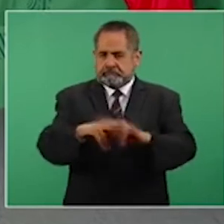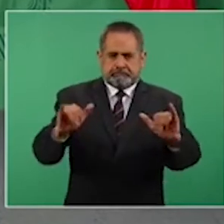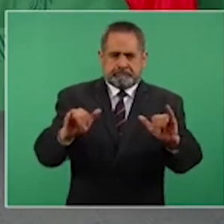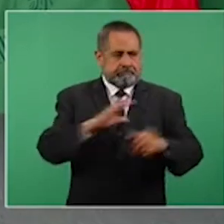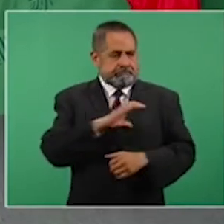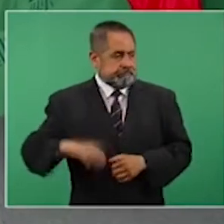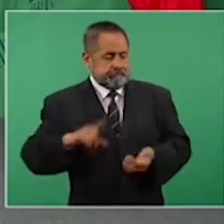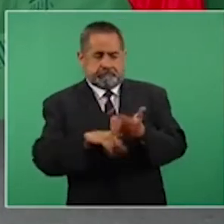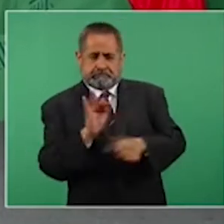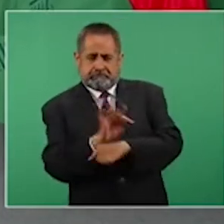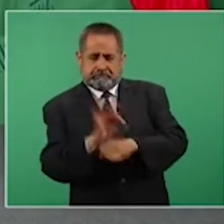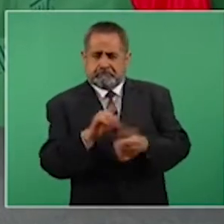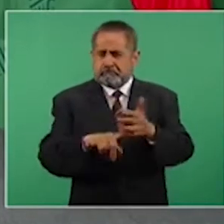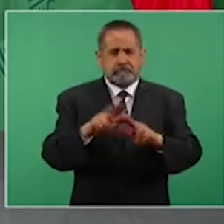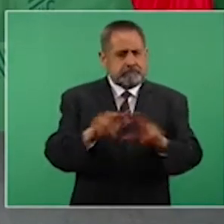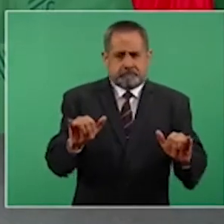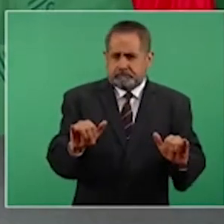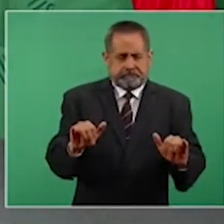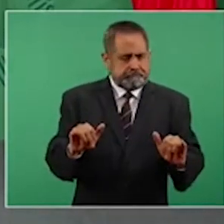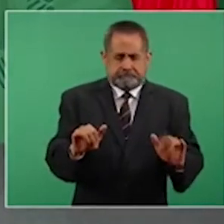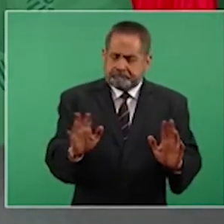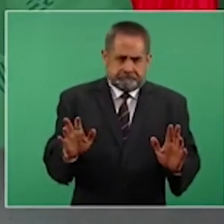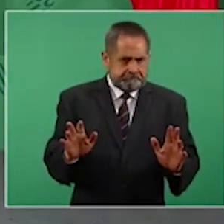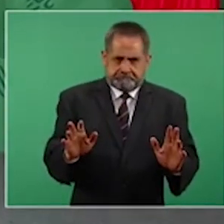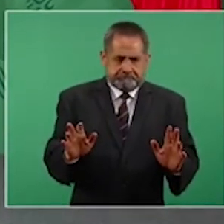candidato, que